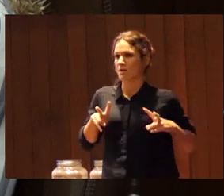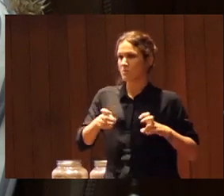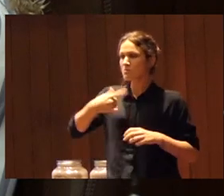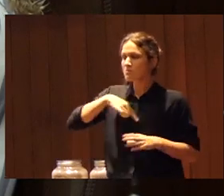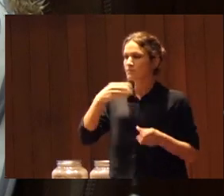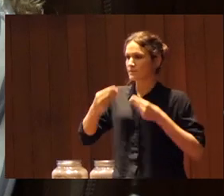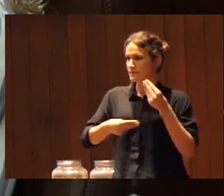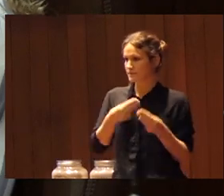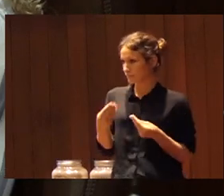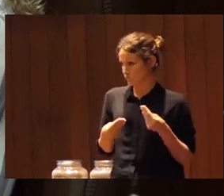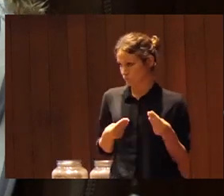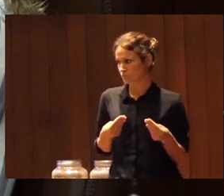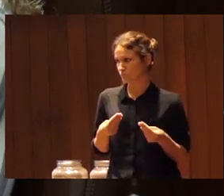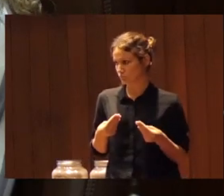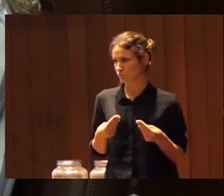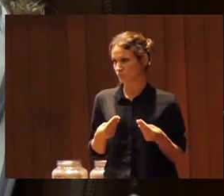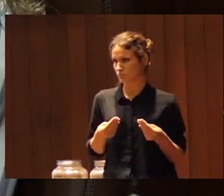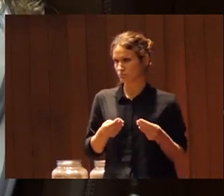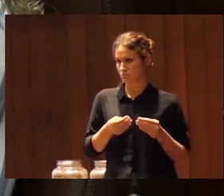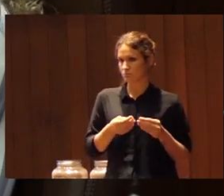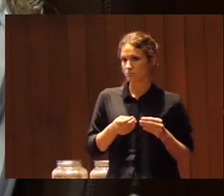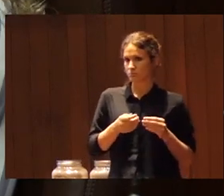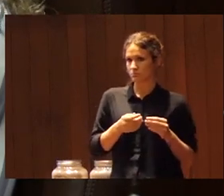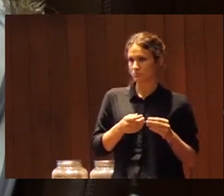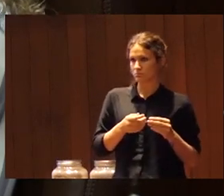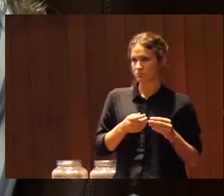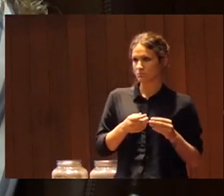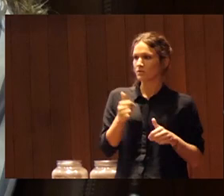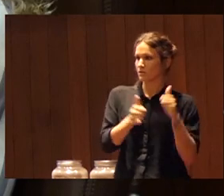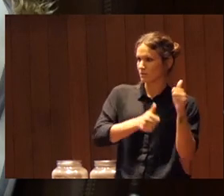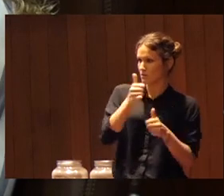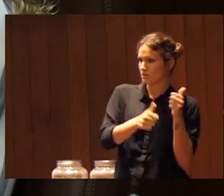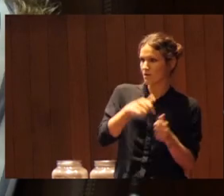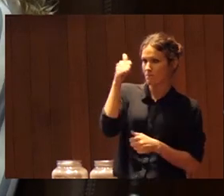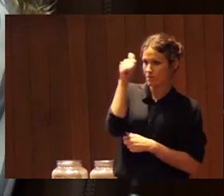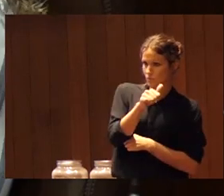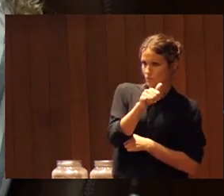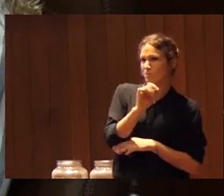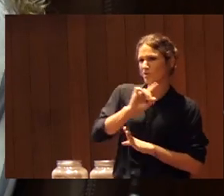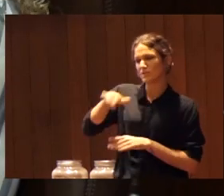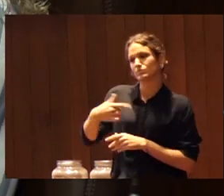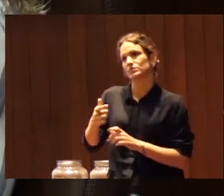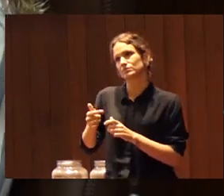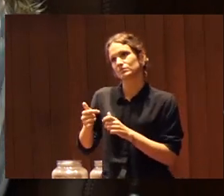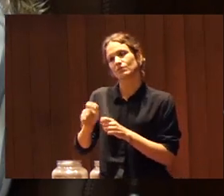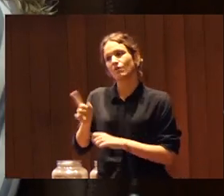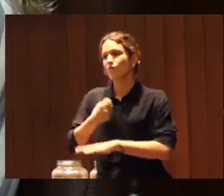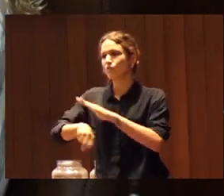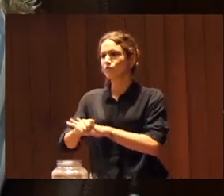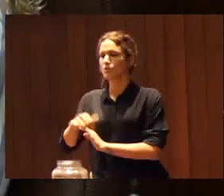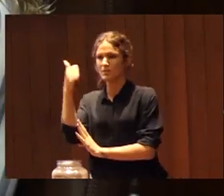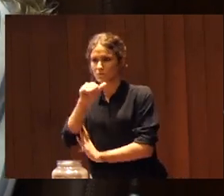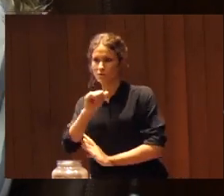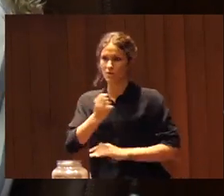que la categoría aunque se pusiera masculino después quitamos masculino simplemente dejamos por ejemplo categorías como el fútbol fútbol masculino eran todas fútbol masculino